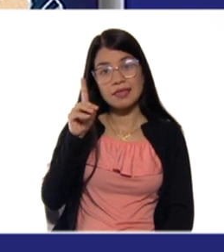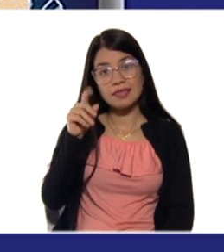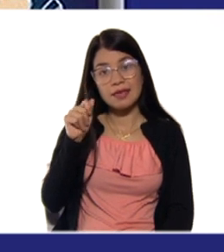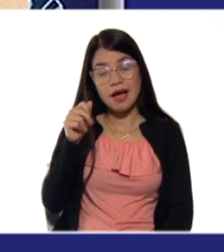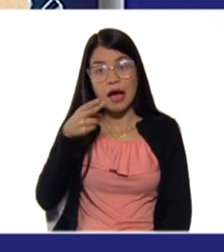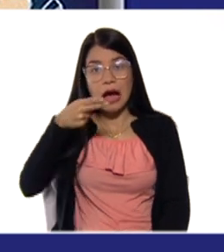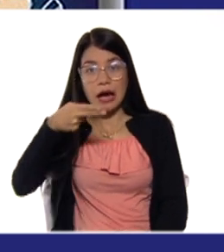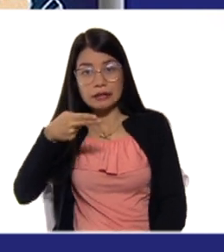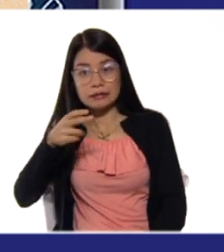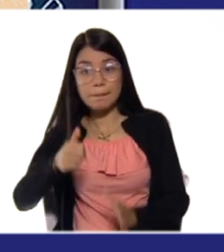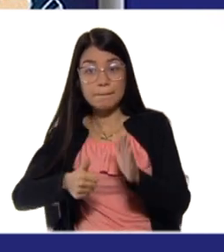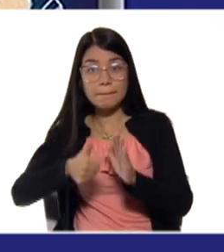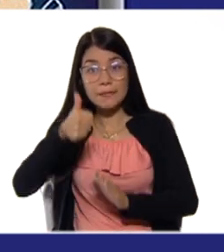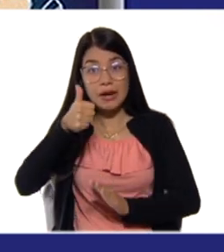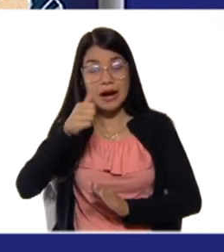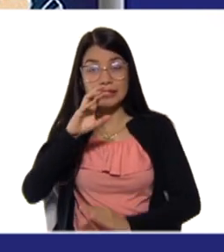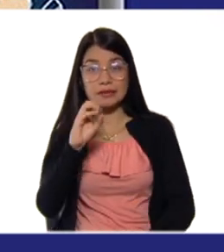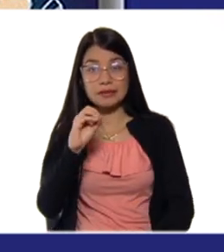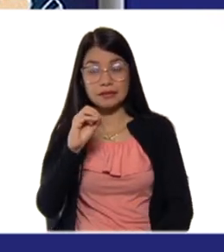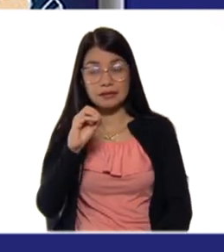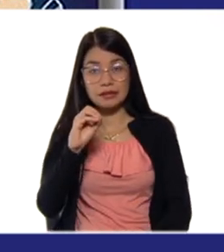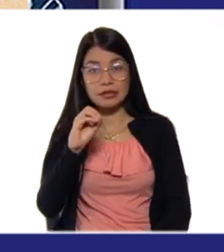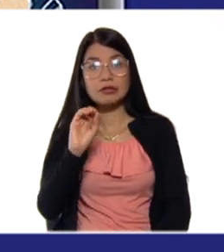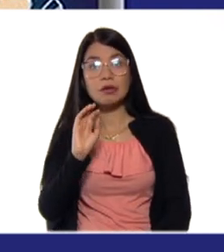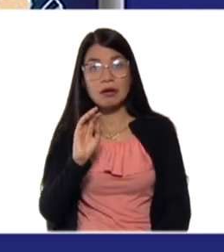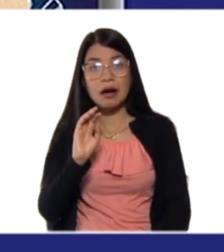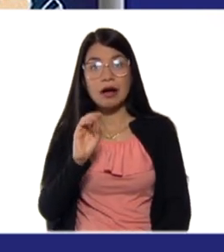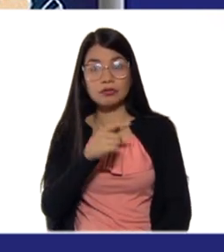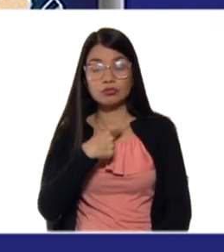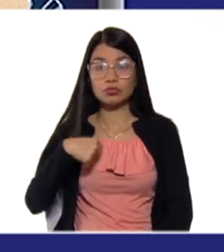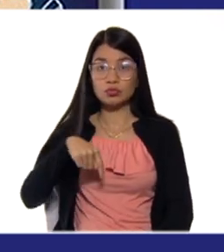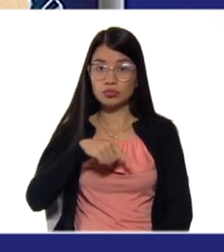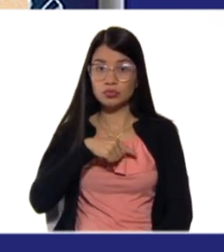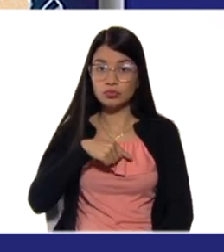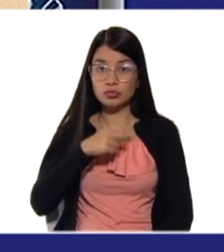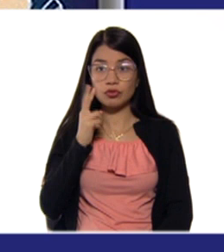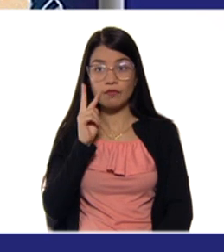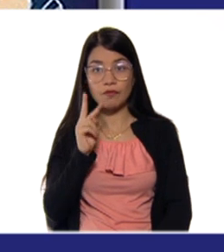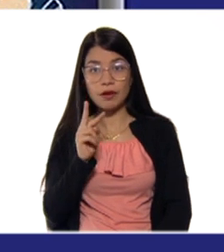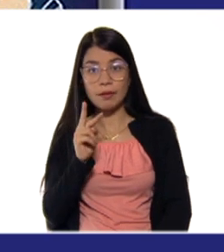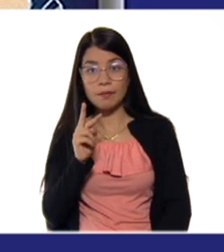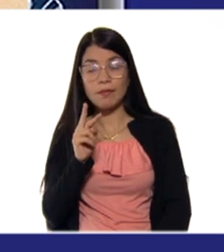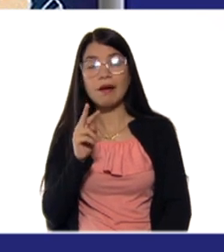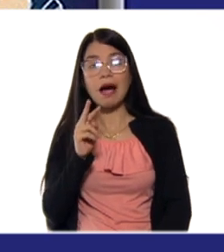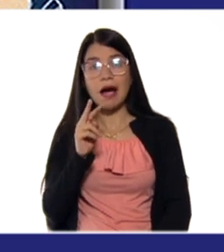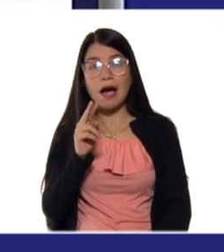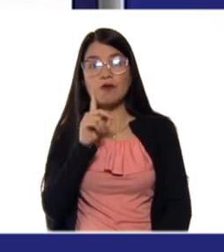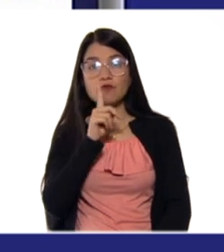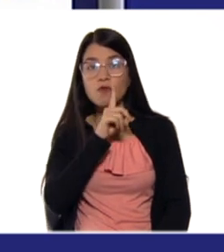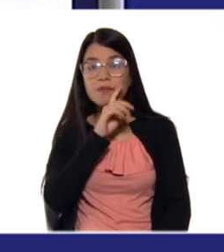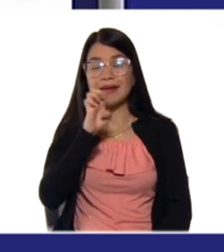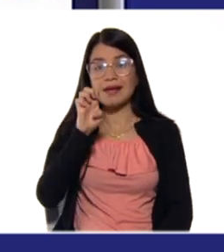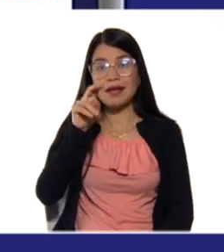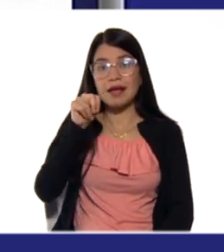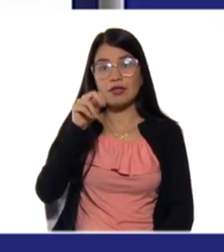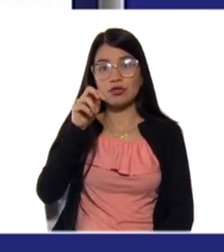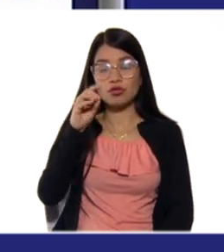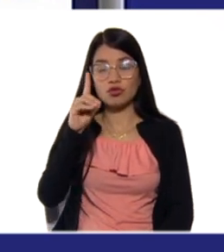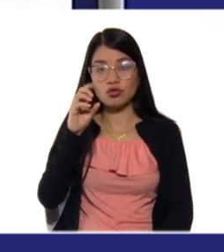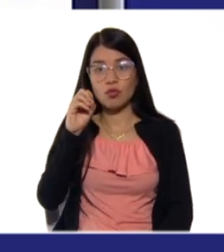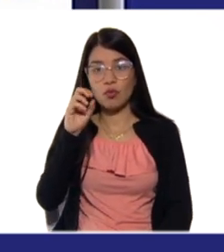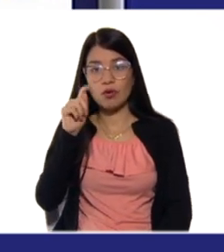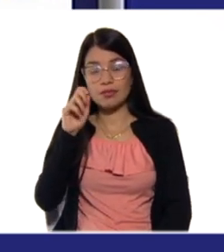mayor a cero, entonces estamos en presencia de una reacción endotérmica. Muy bien. Ahora,